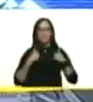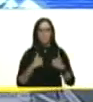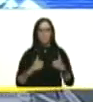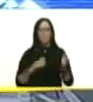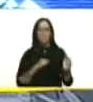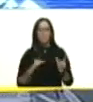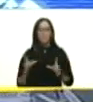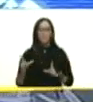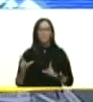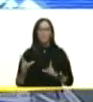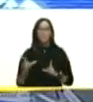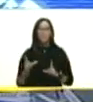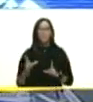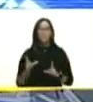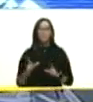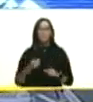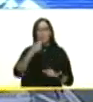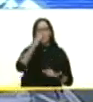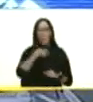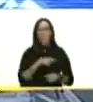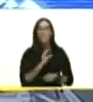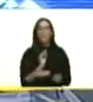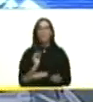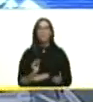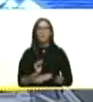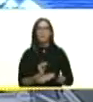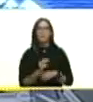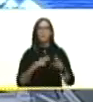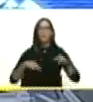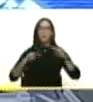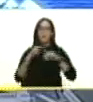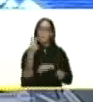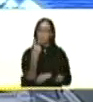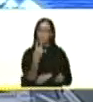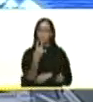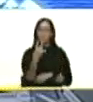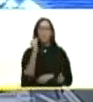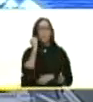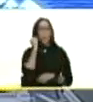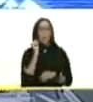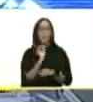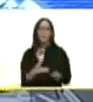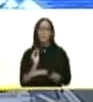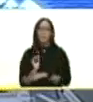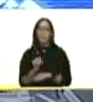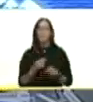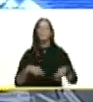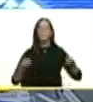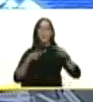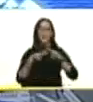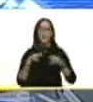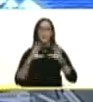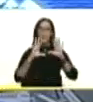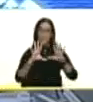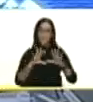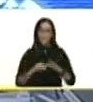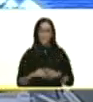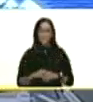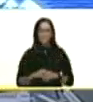hombre prevenido vale por dos dice mujer prevenida vale por diez